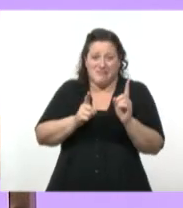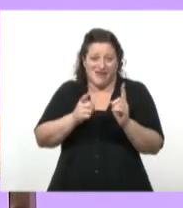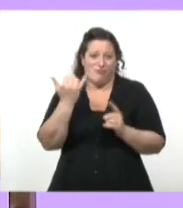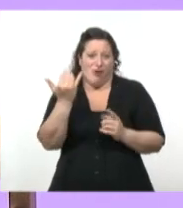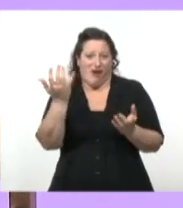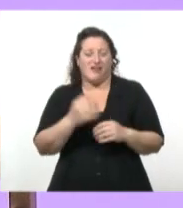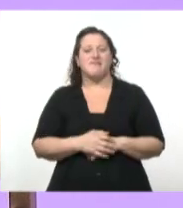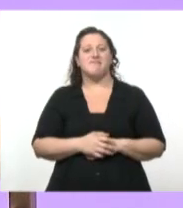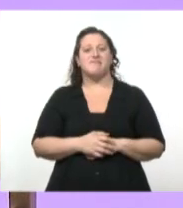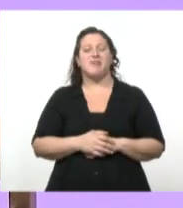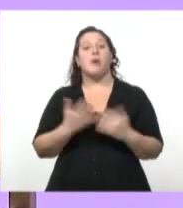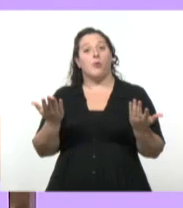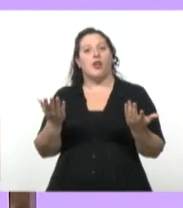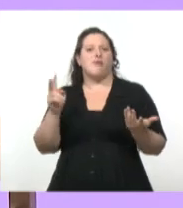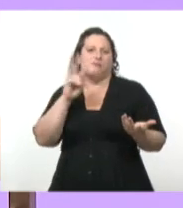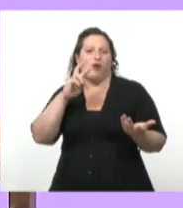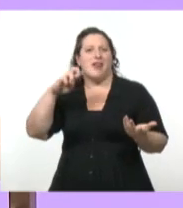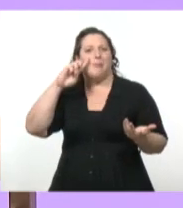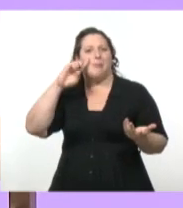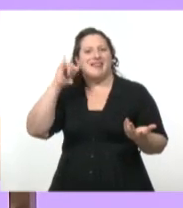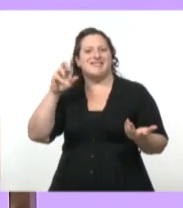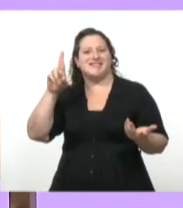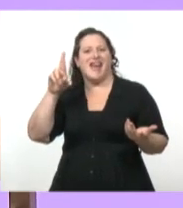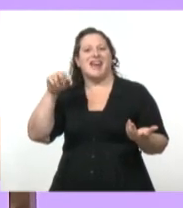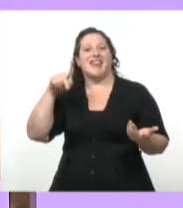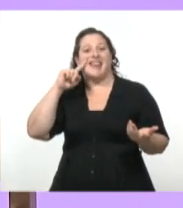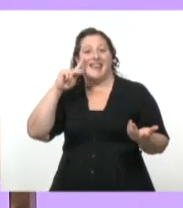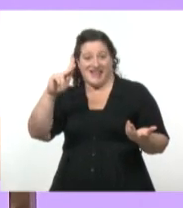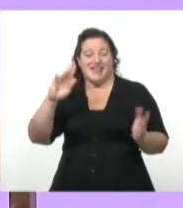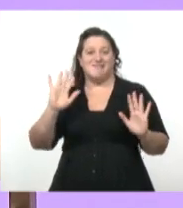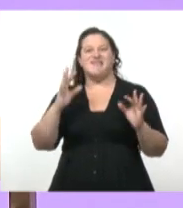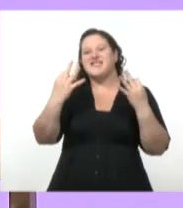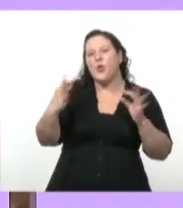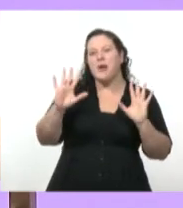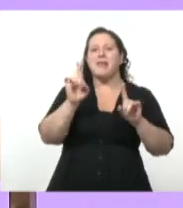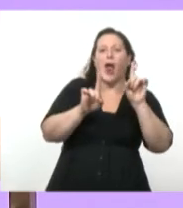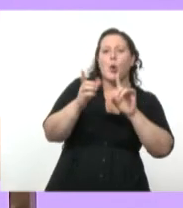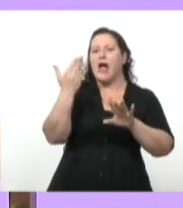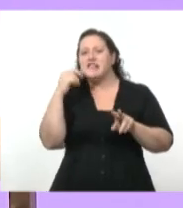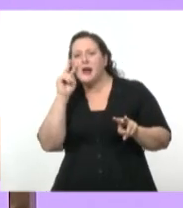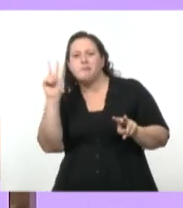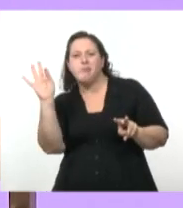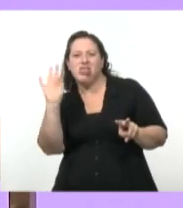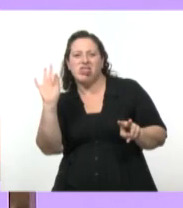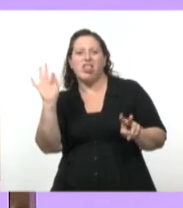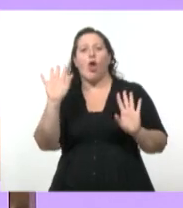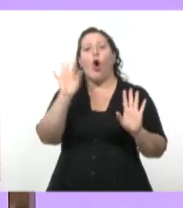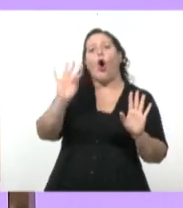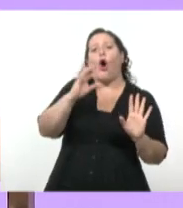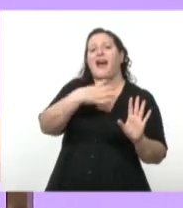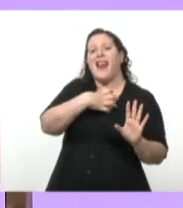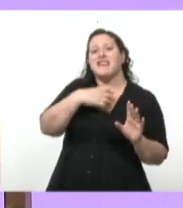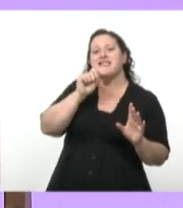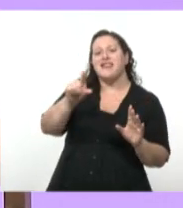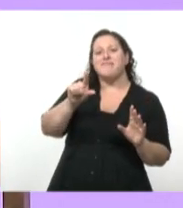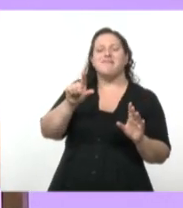Bueno, Alejandra Pizarnik, me imagino que muchos están viendo el programa hoy pero no lo vieron ayer. O no vieron la clase de Mariel, la profe de lengua que habló de